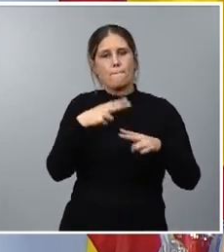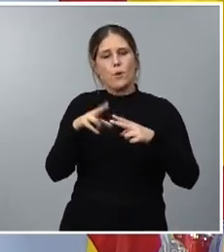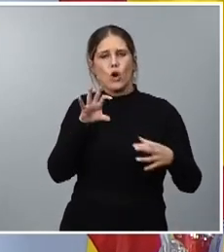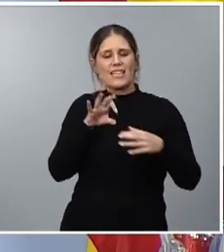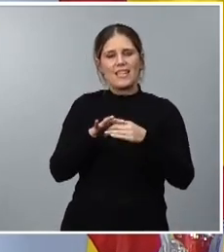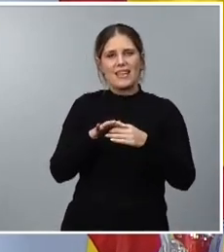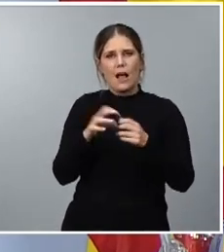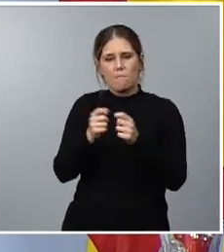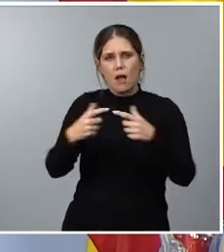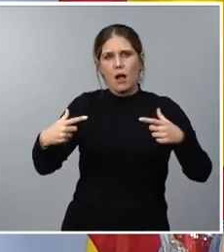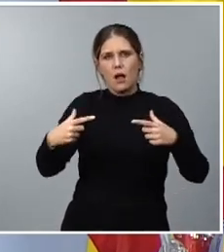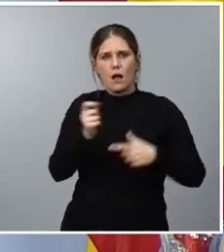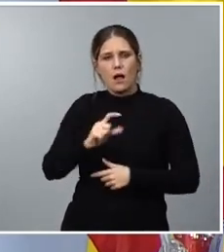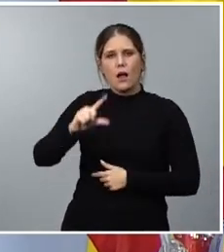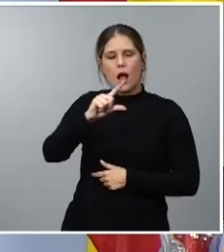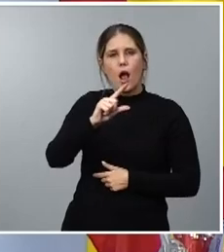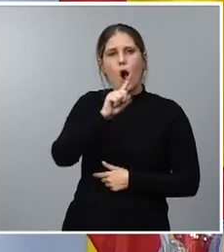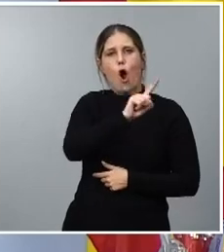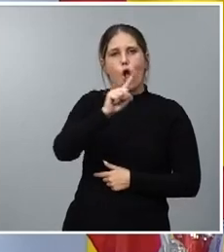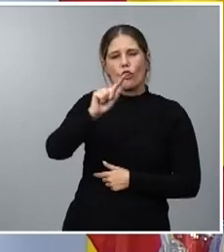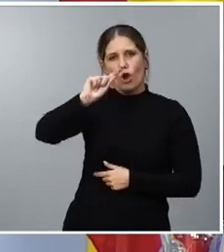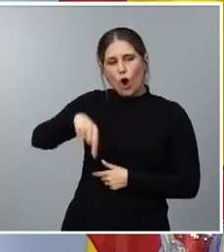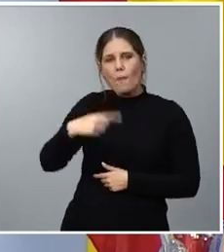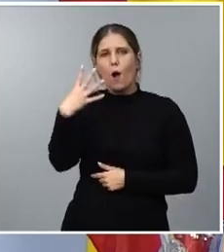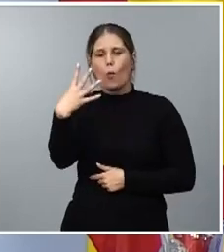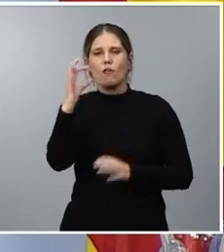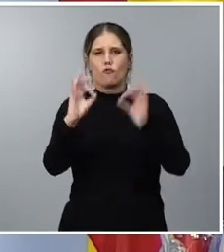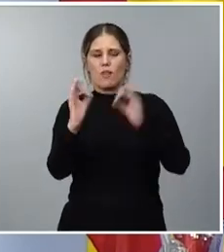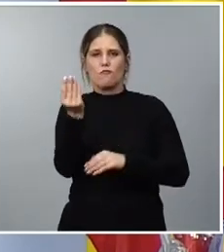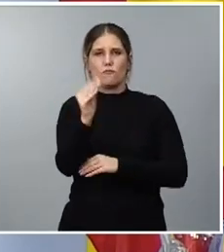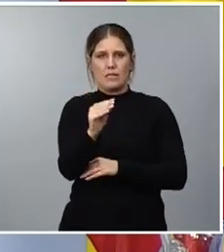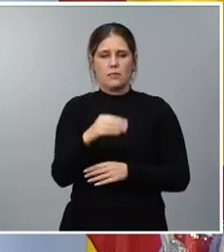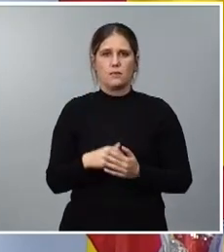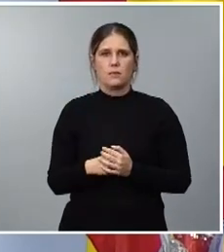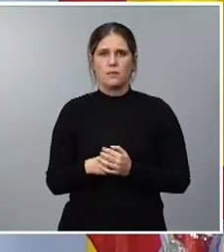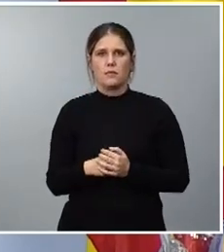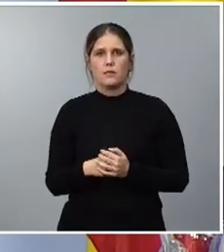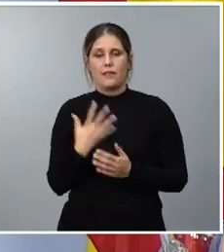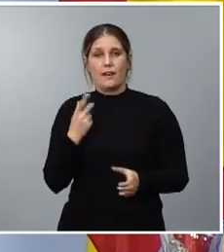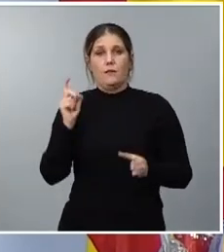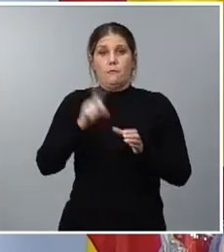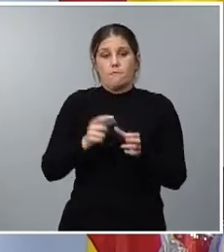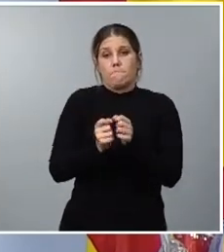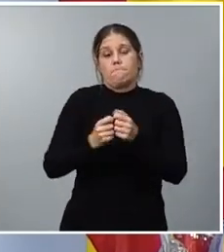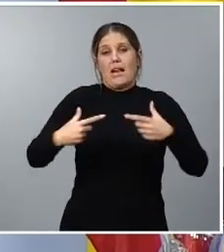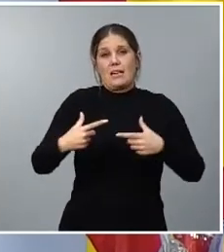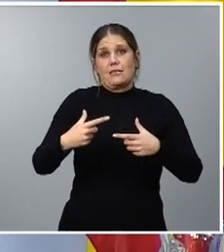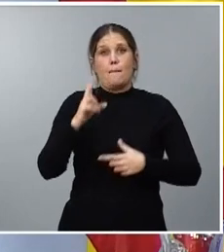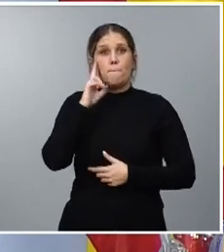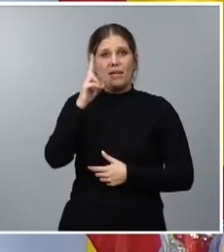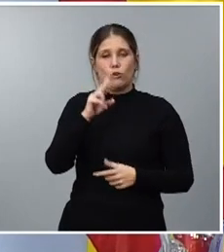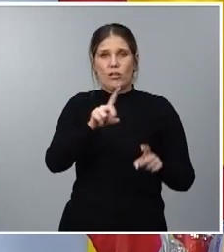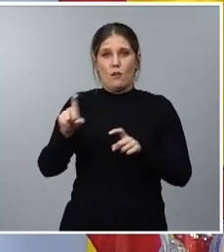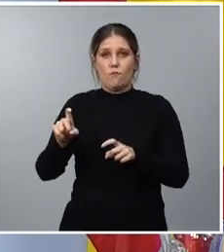11,4% que incorporarán nuevos pensionistas que se incorporen por supuesto a las